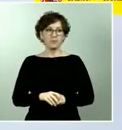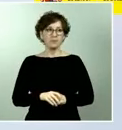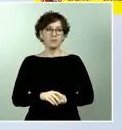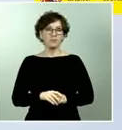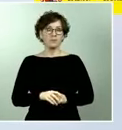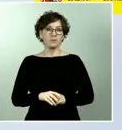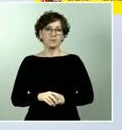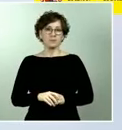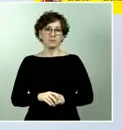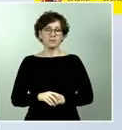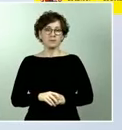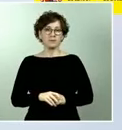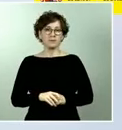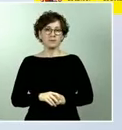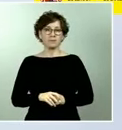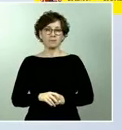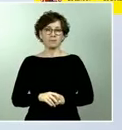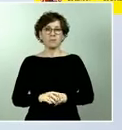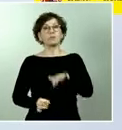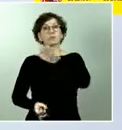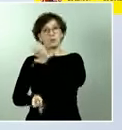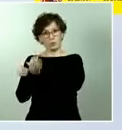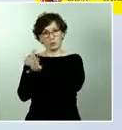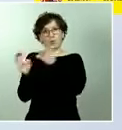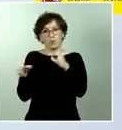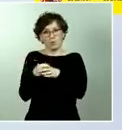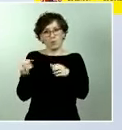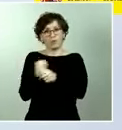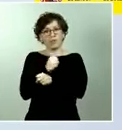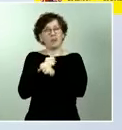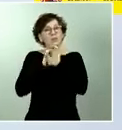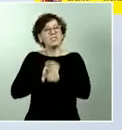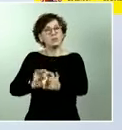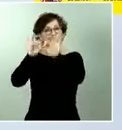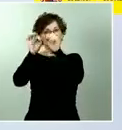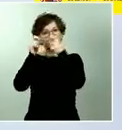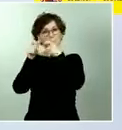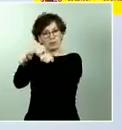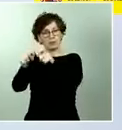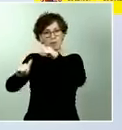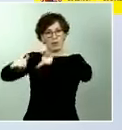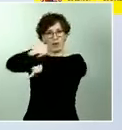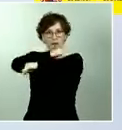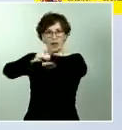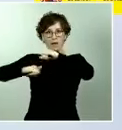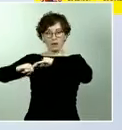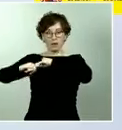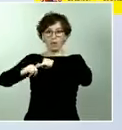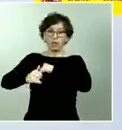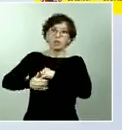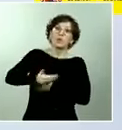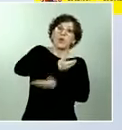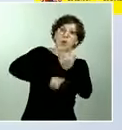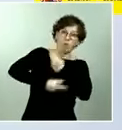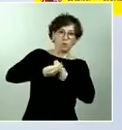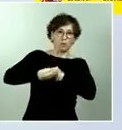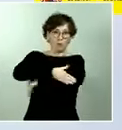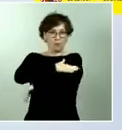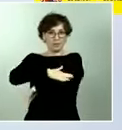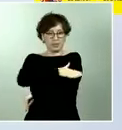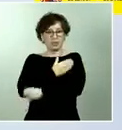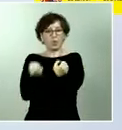exclusivamente sobre el sector aéreo y también con el Ministerio de Economía vamos a abordar un plan de